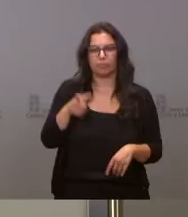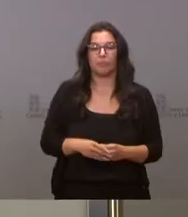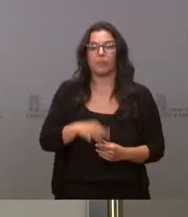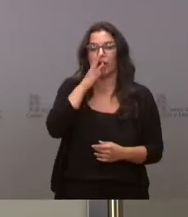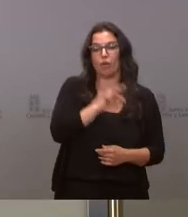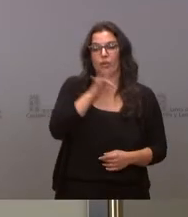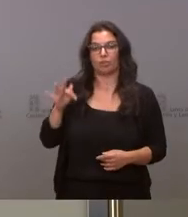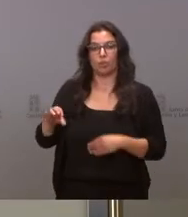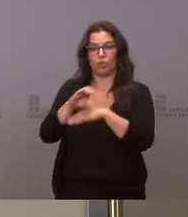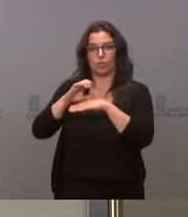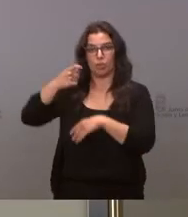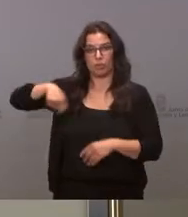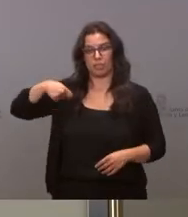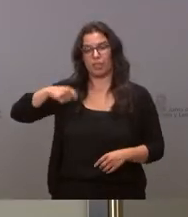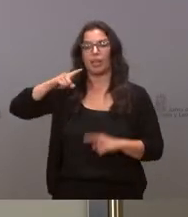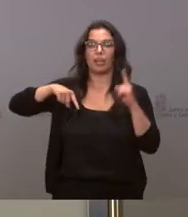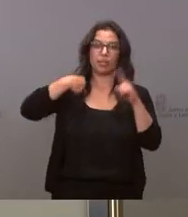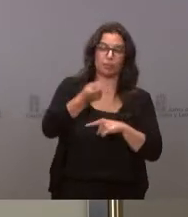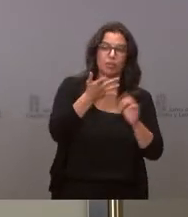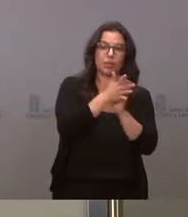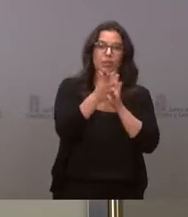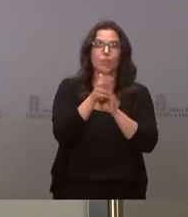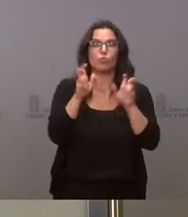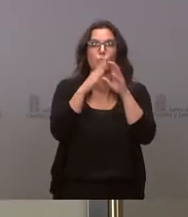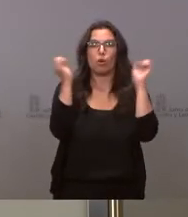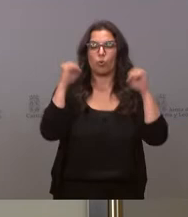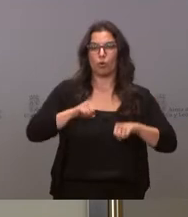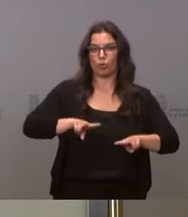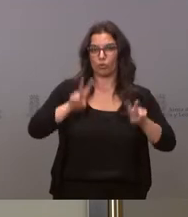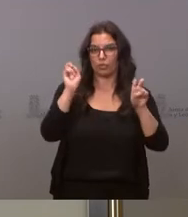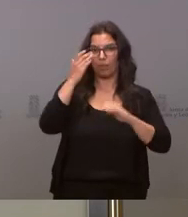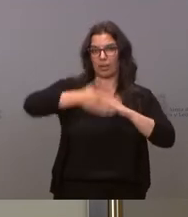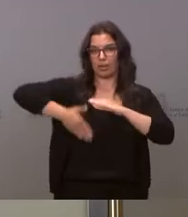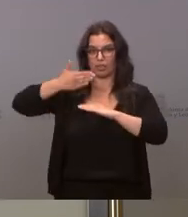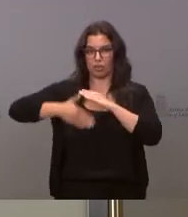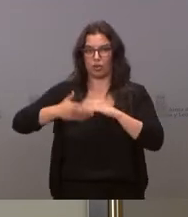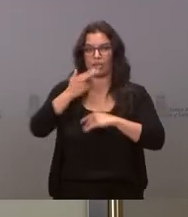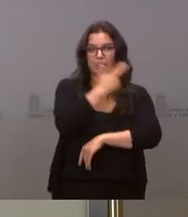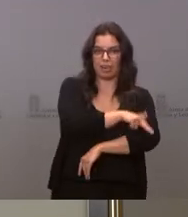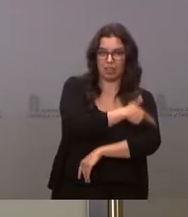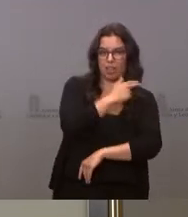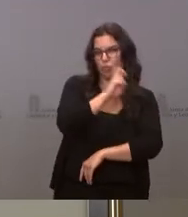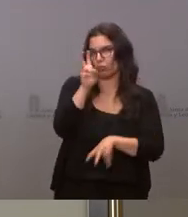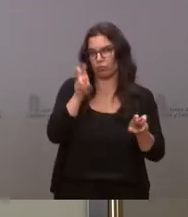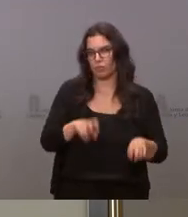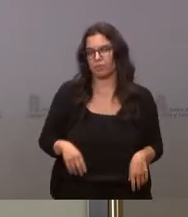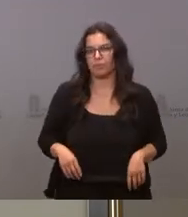Presidencia y después comentaremos el nuevo acuerdo sobre restricciones sanitarias y otros asuntos.